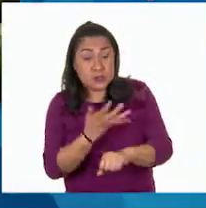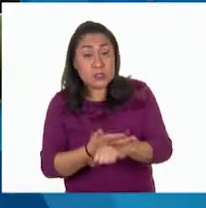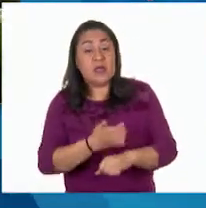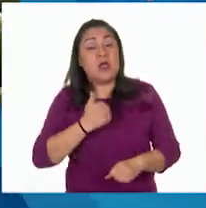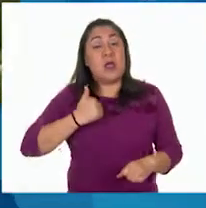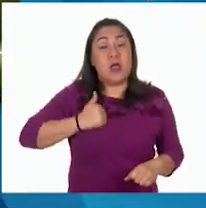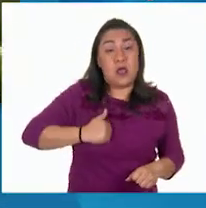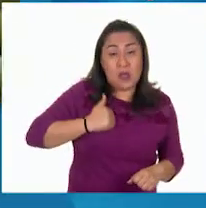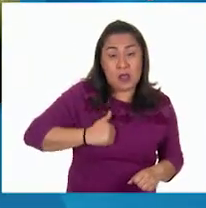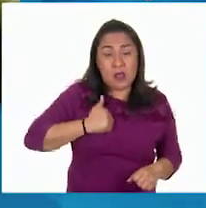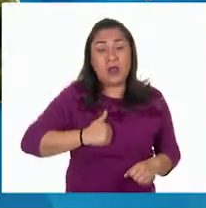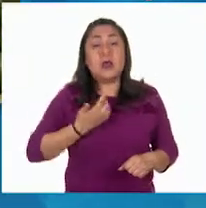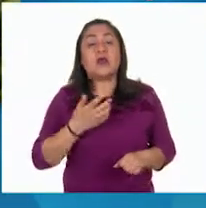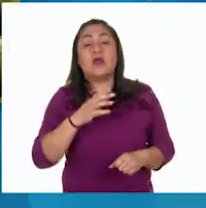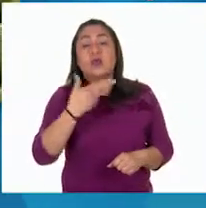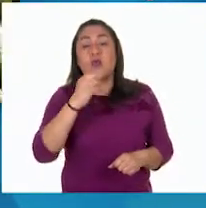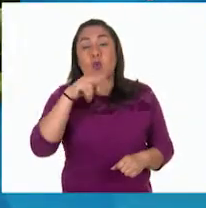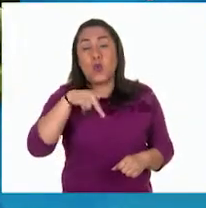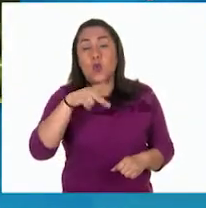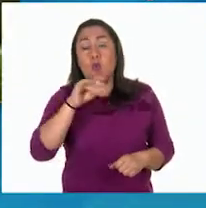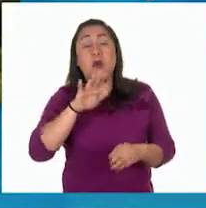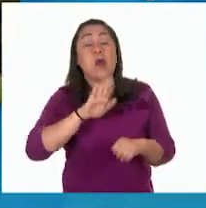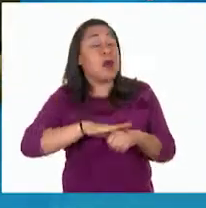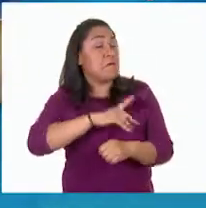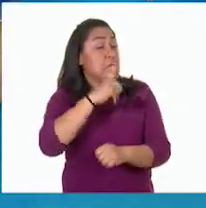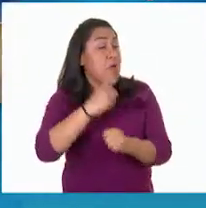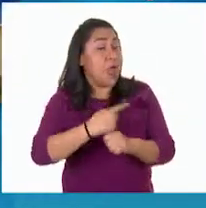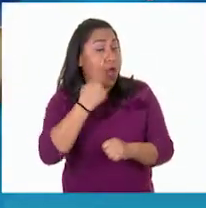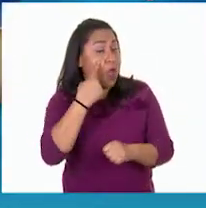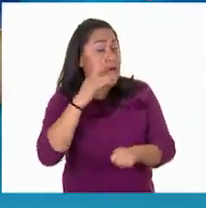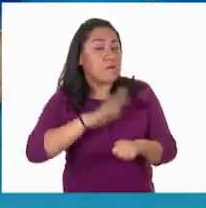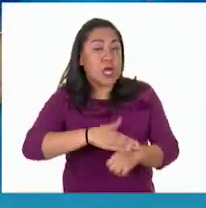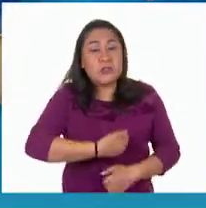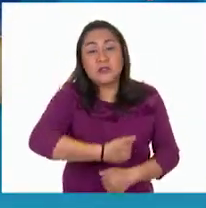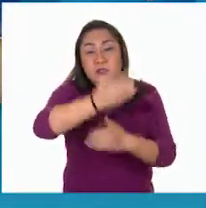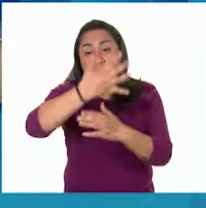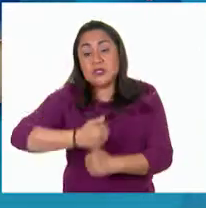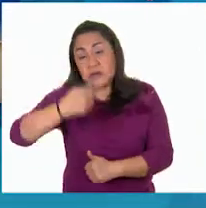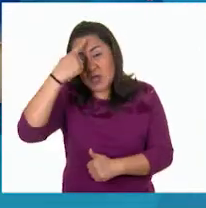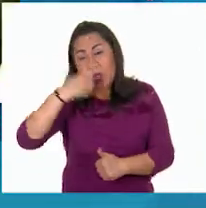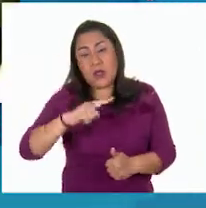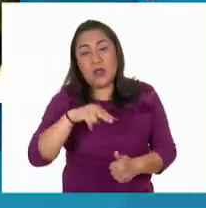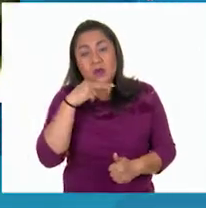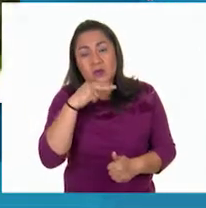Canadá, Hong Kong, que son ahorita los mercados principales que nosotros elaboramos en esta compañía.